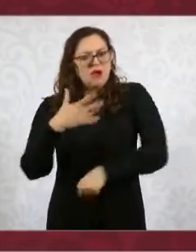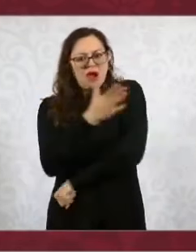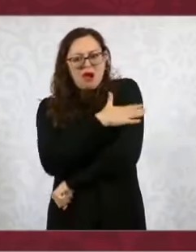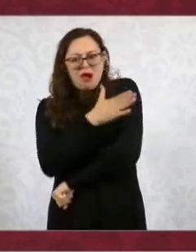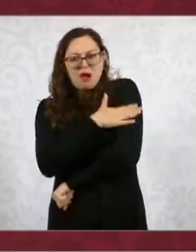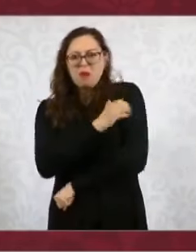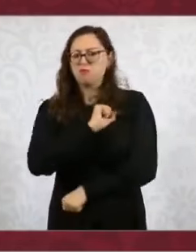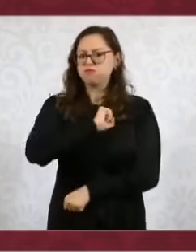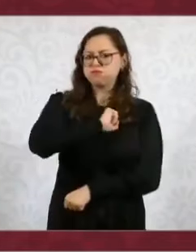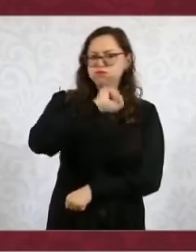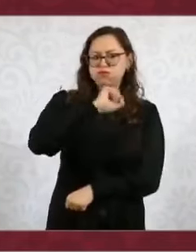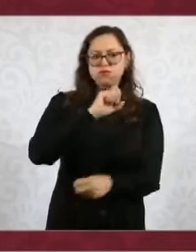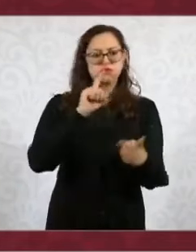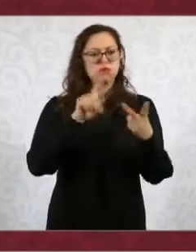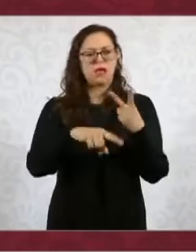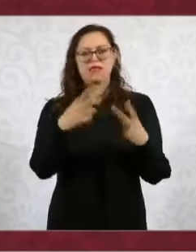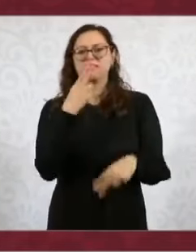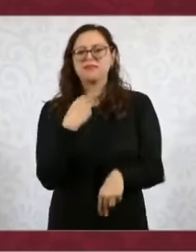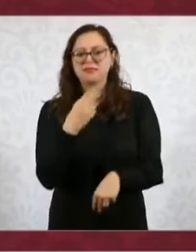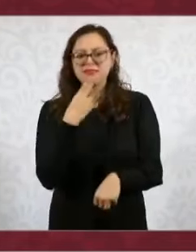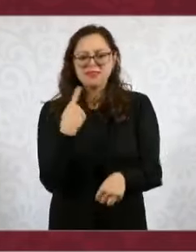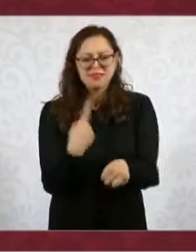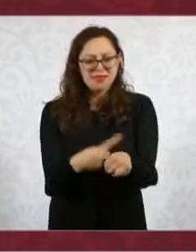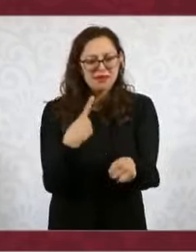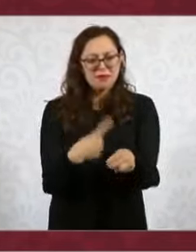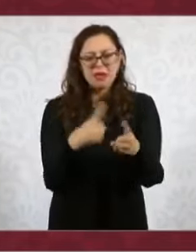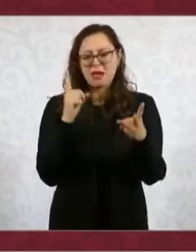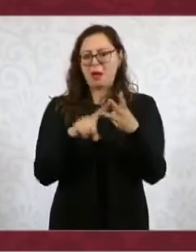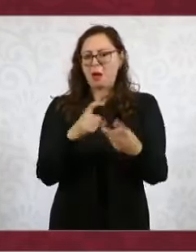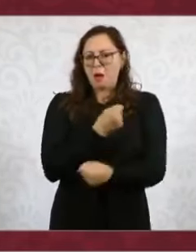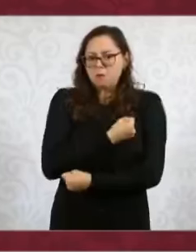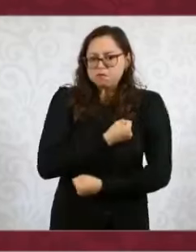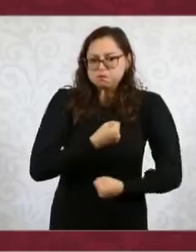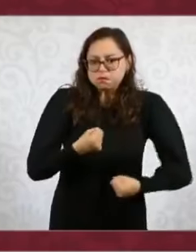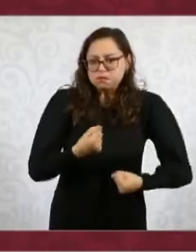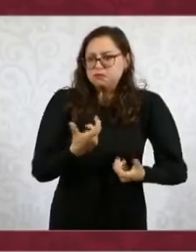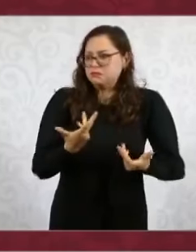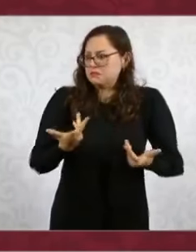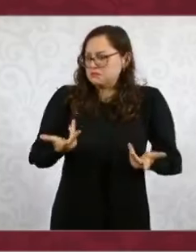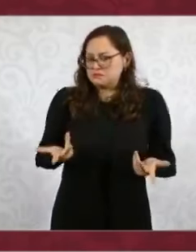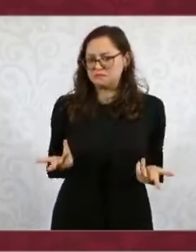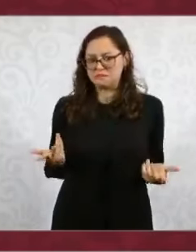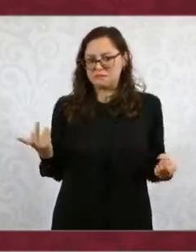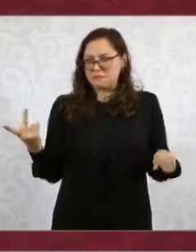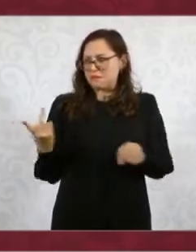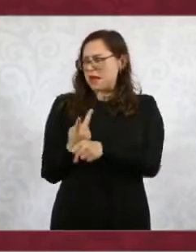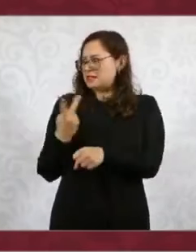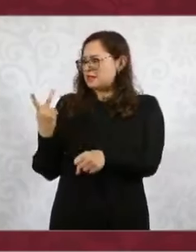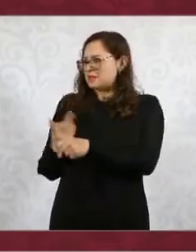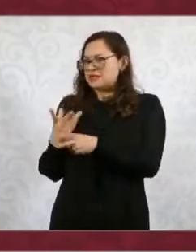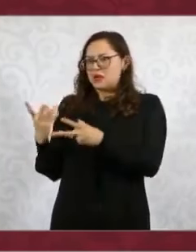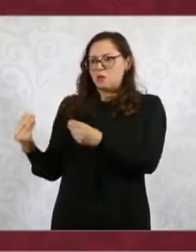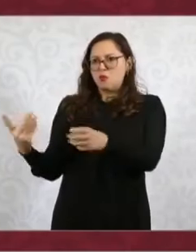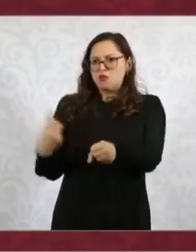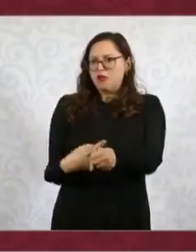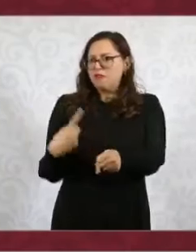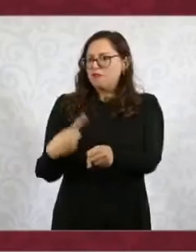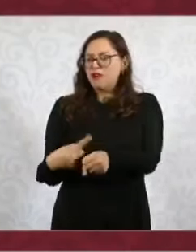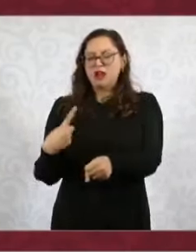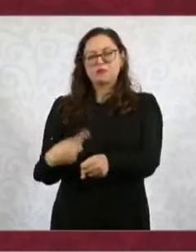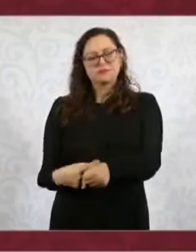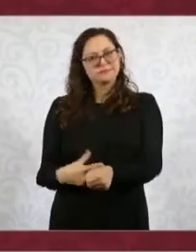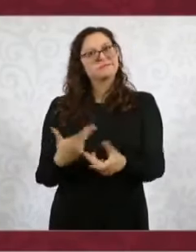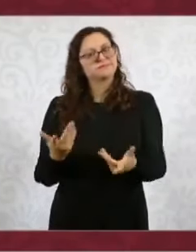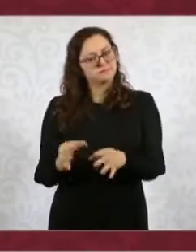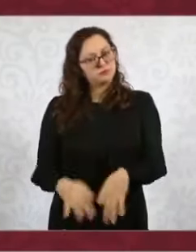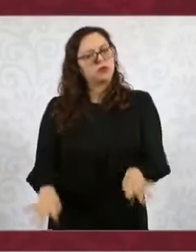en algunos casos obesidad, y es importante que entendamos por qué está ocurriendo esto en la